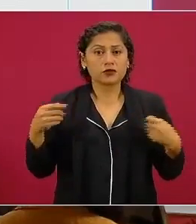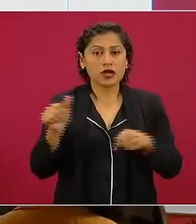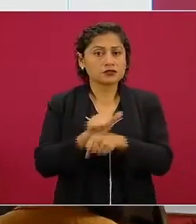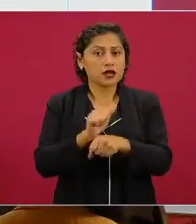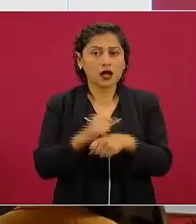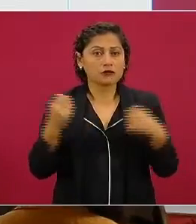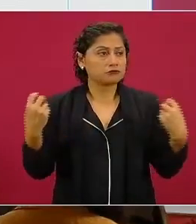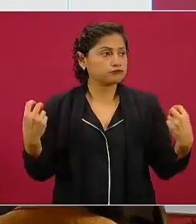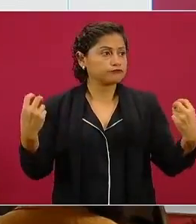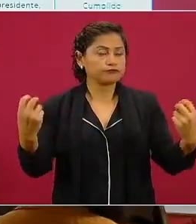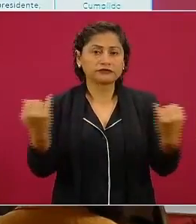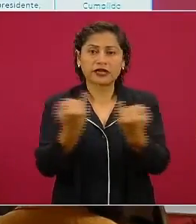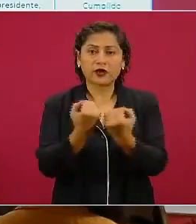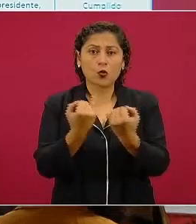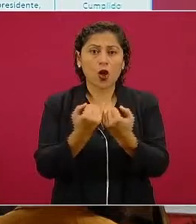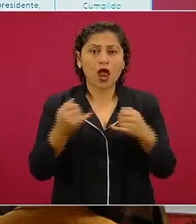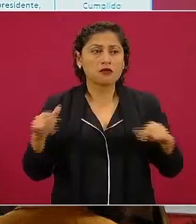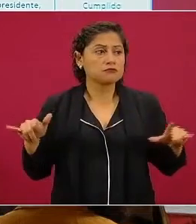Adelante.